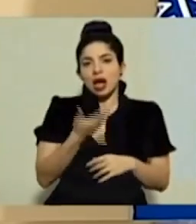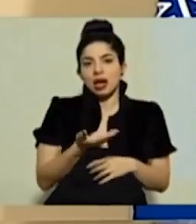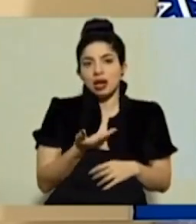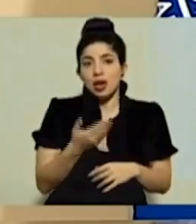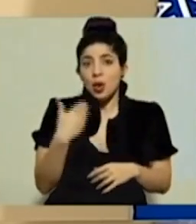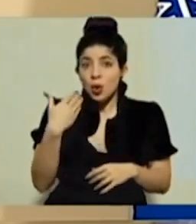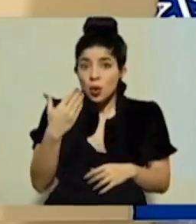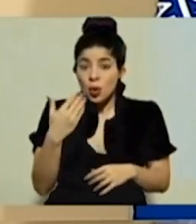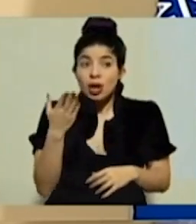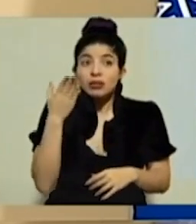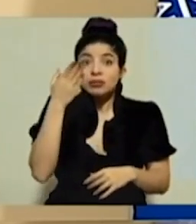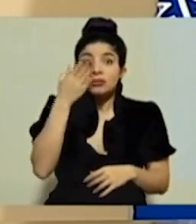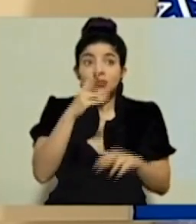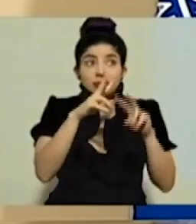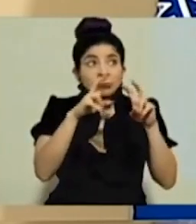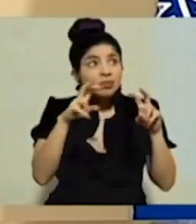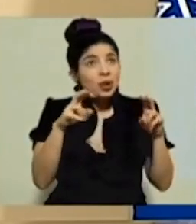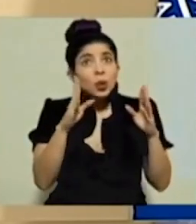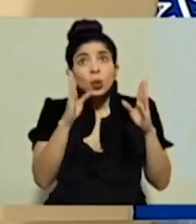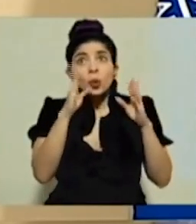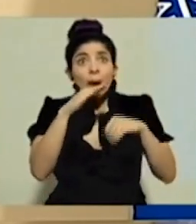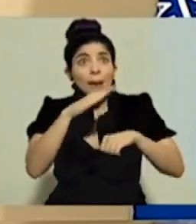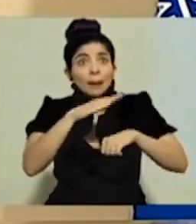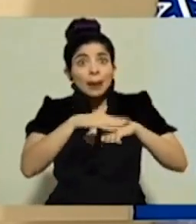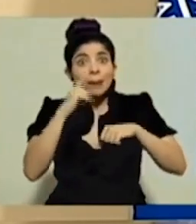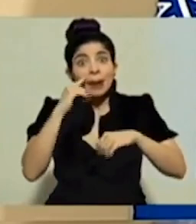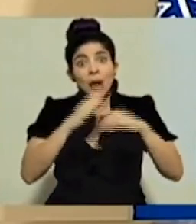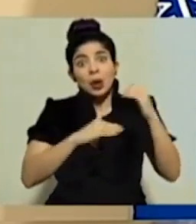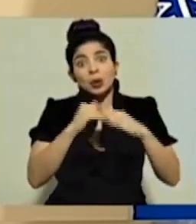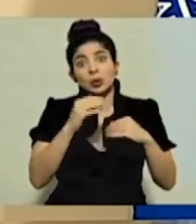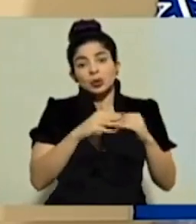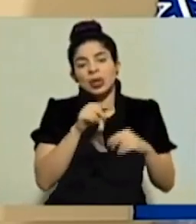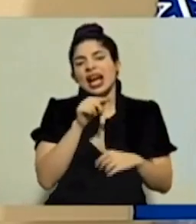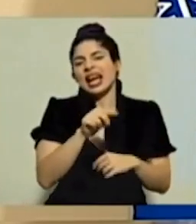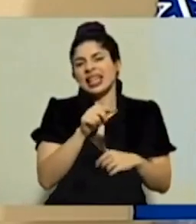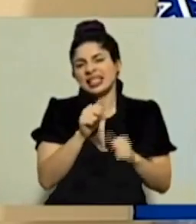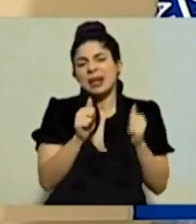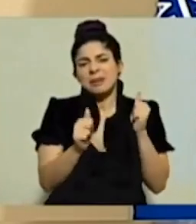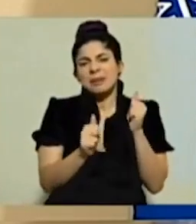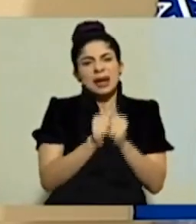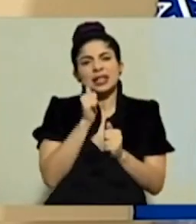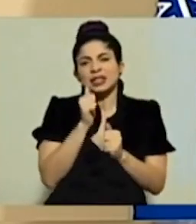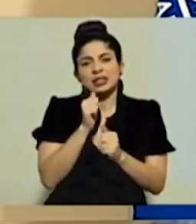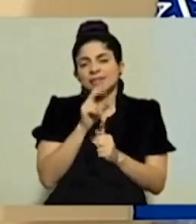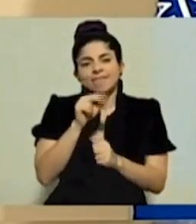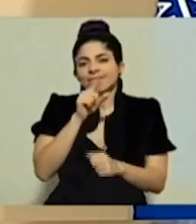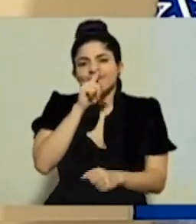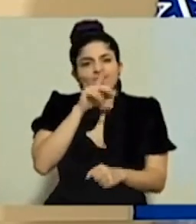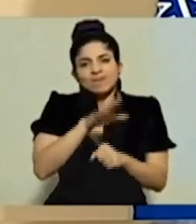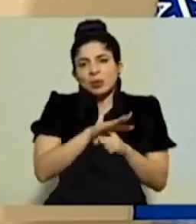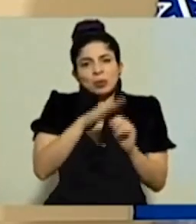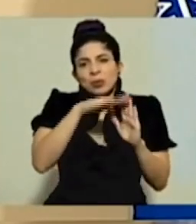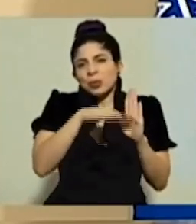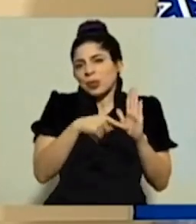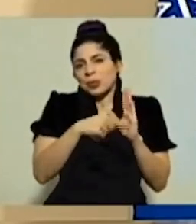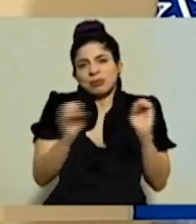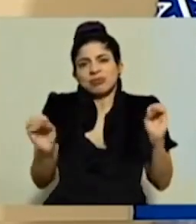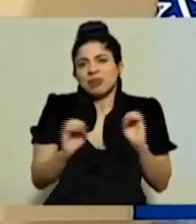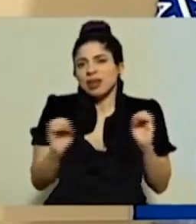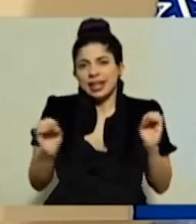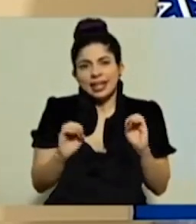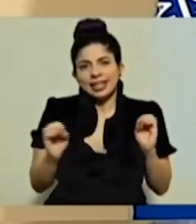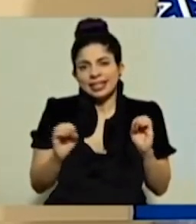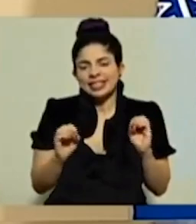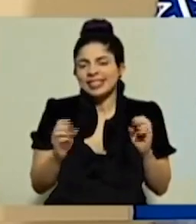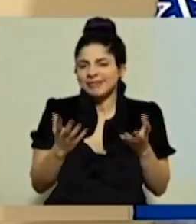analiza las obras constructivas sin permiso de construcción, pues son la mayoría de ellas no están cumpliendo con ningún protocolo, ¿verdad?